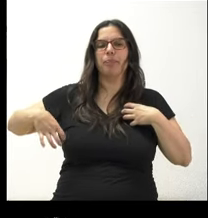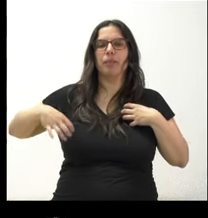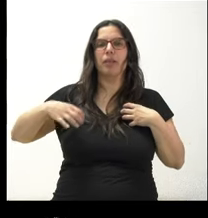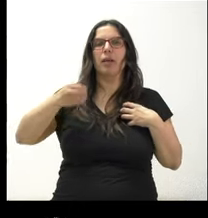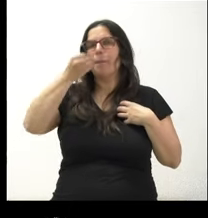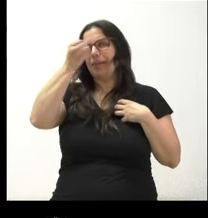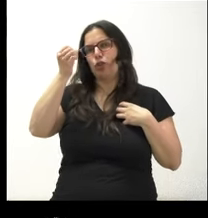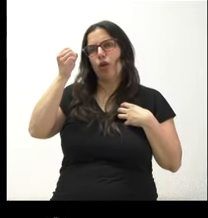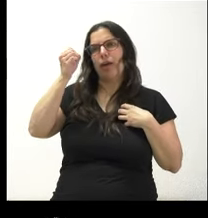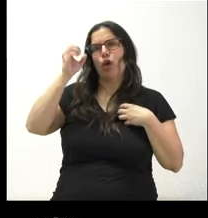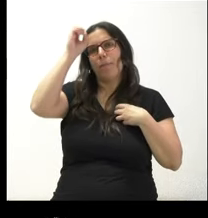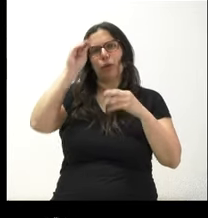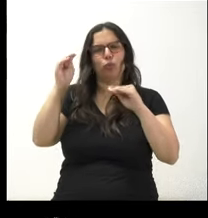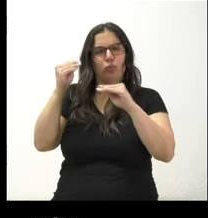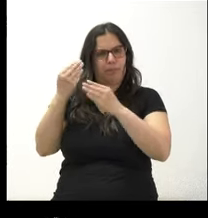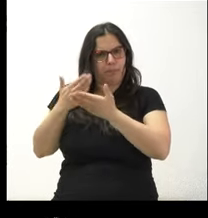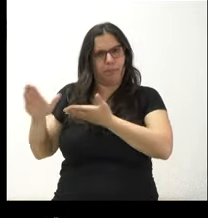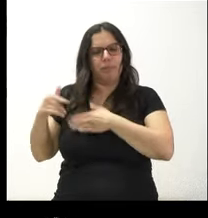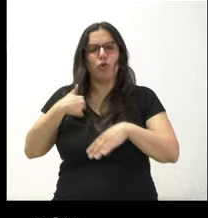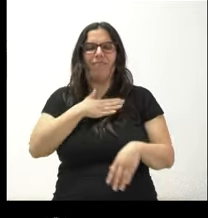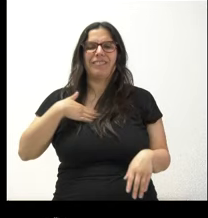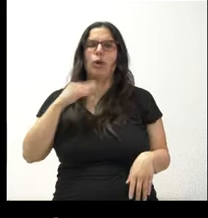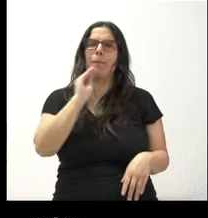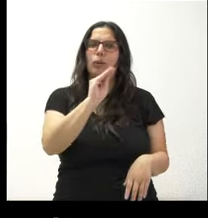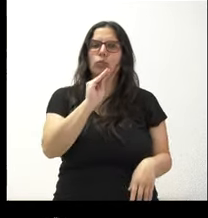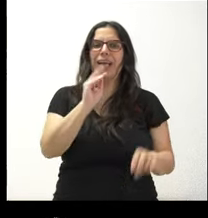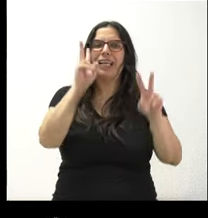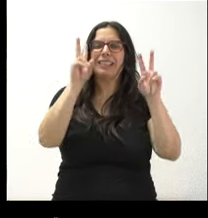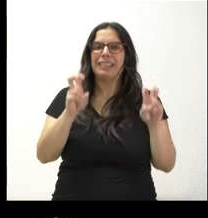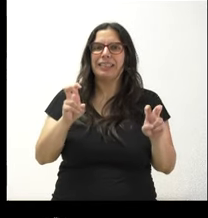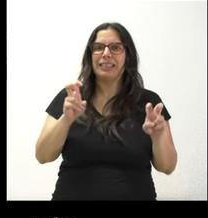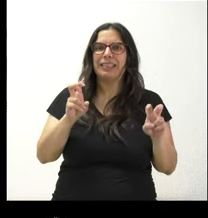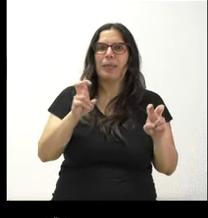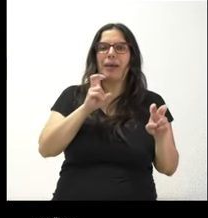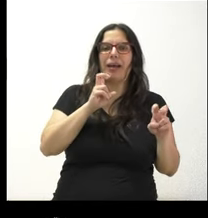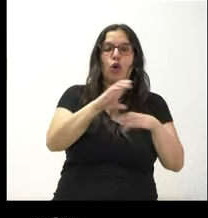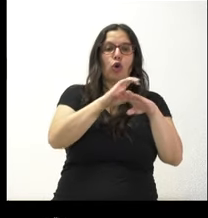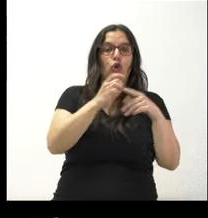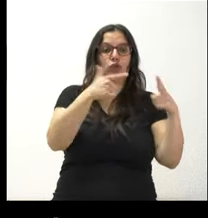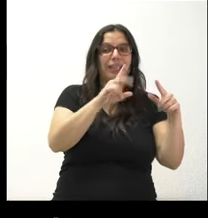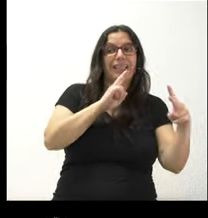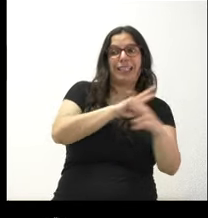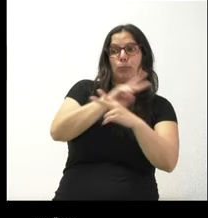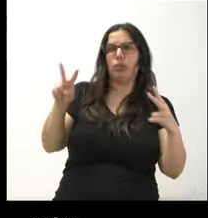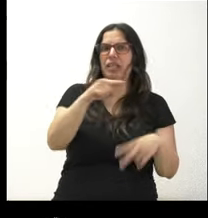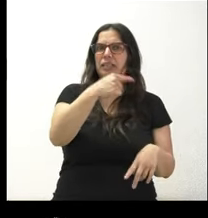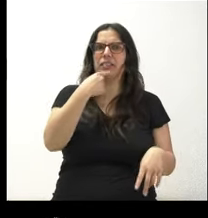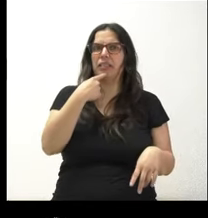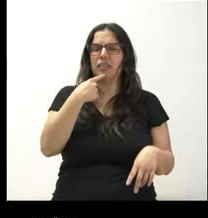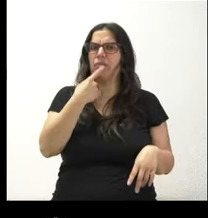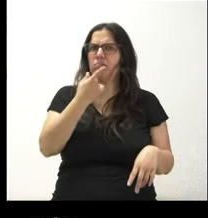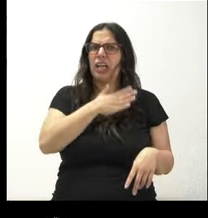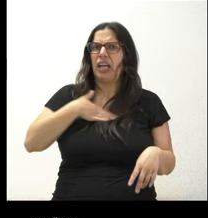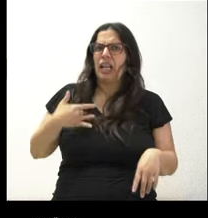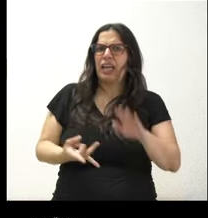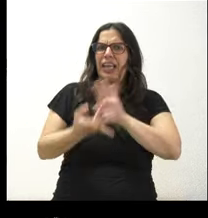PSOE, me gustaría preguntar por la contestación que ha dado la consejería en la que dice que nunca ha existido la intención de poner en